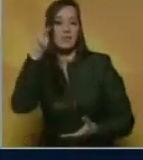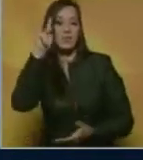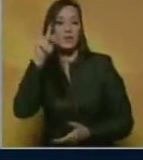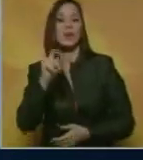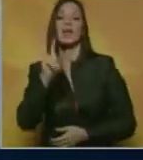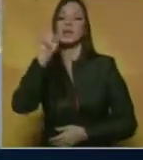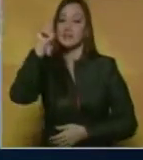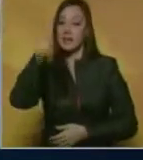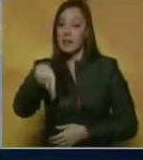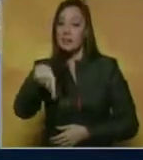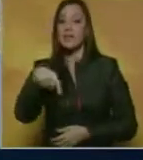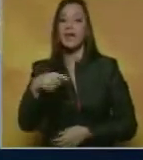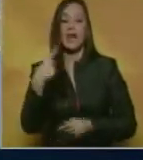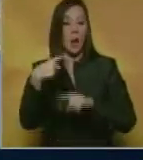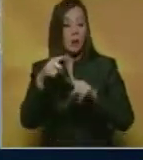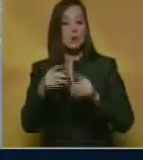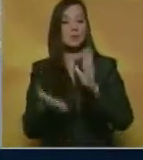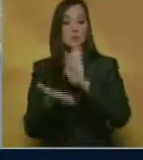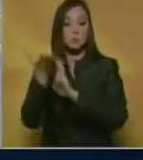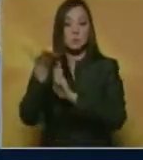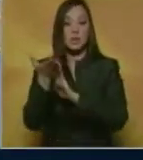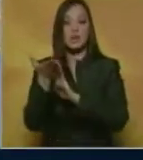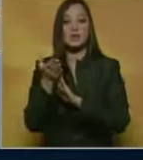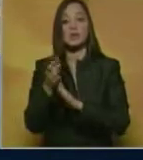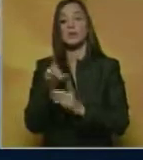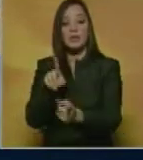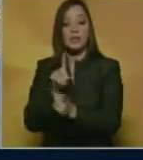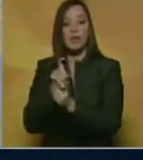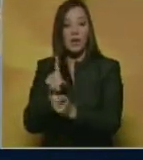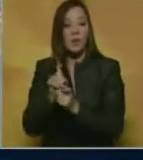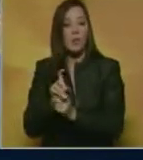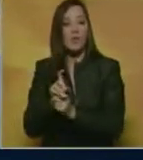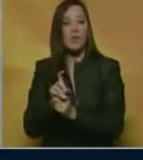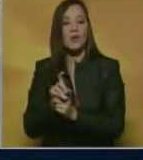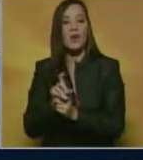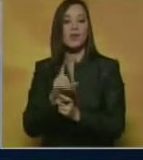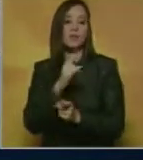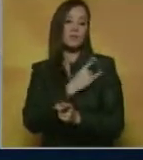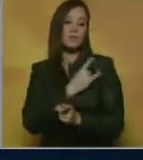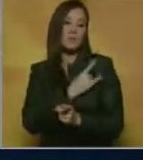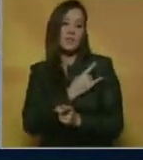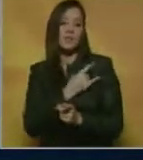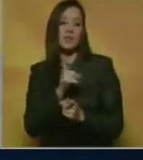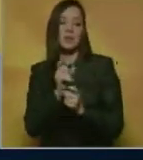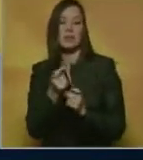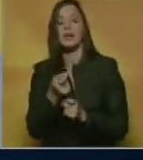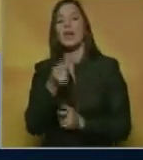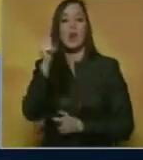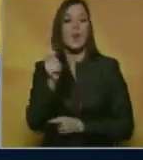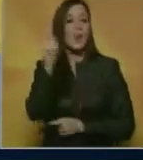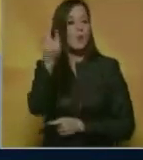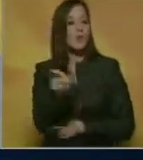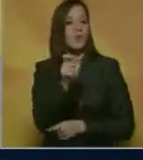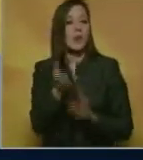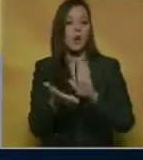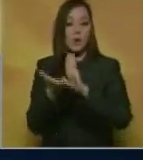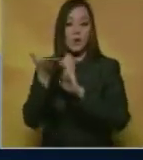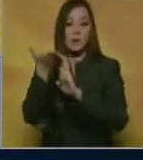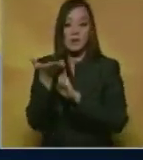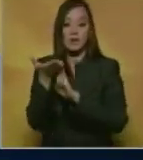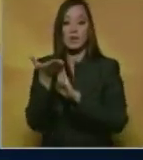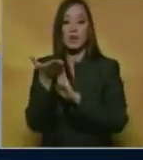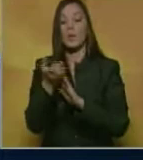un incremento sustancial debido a que son los que menos ganaban en la escala universitaria. Destacó que los jubilados recibirán un aumento en sus